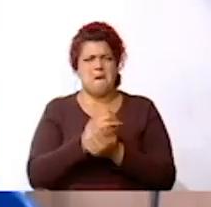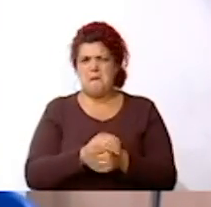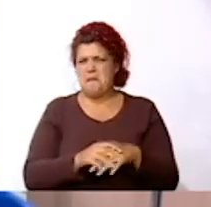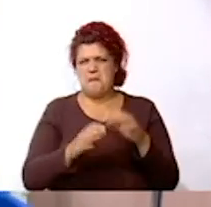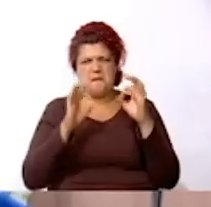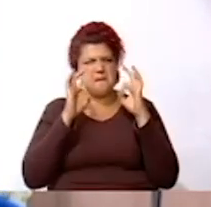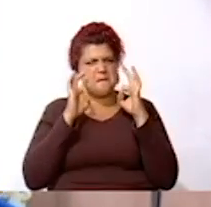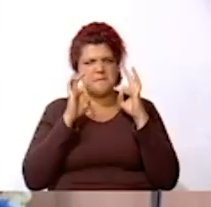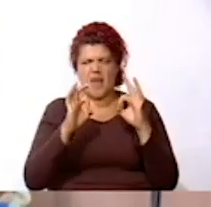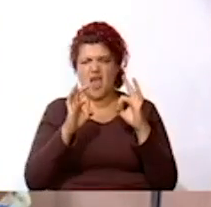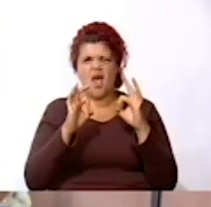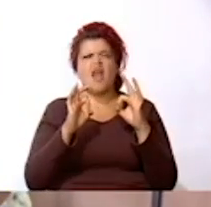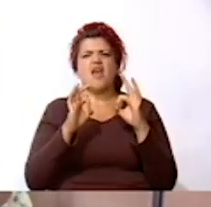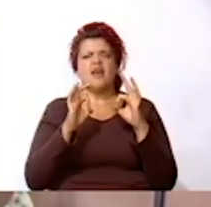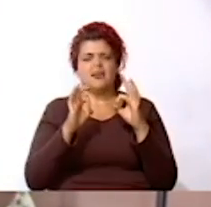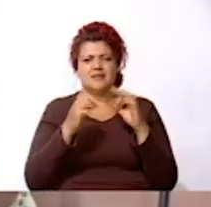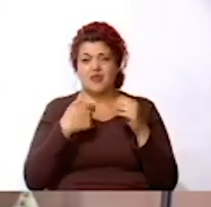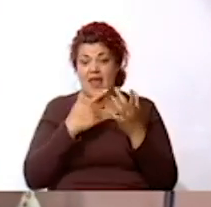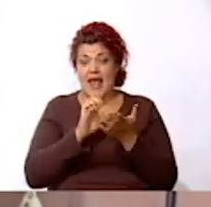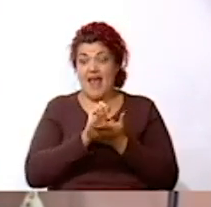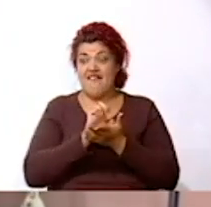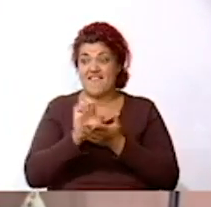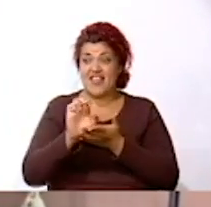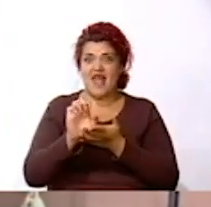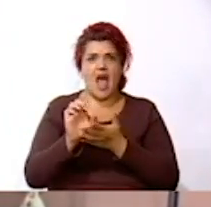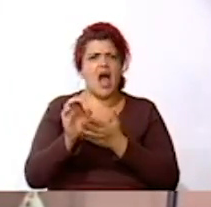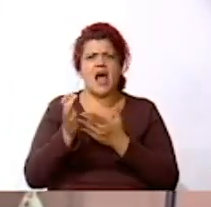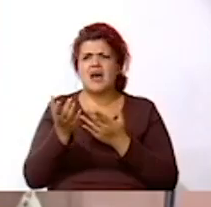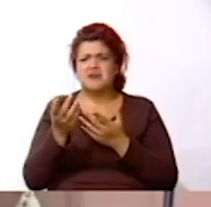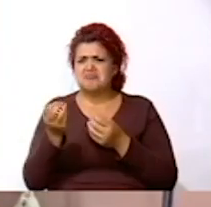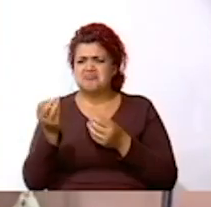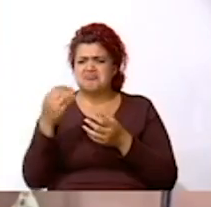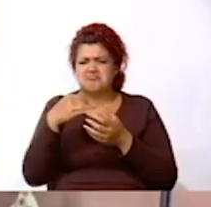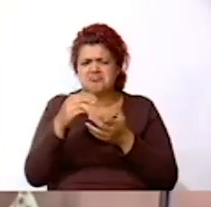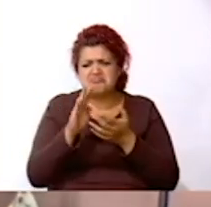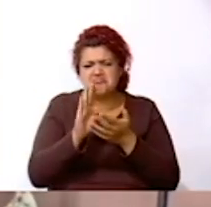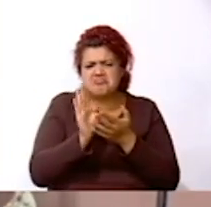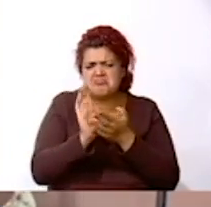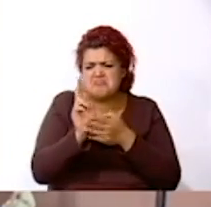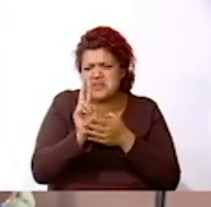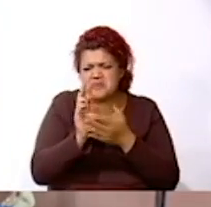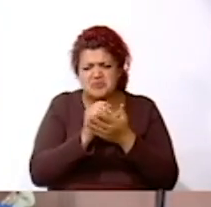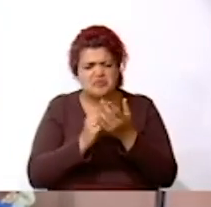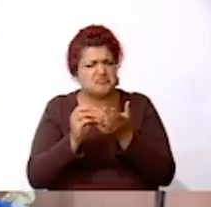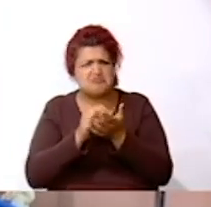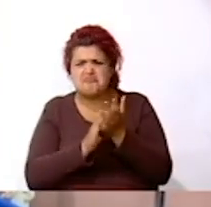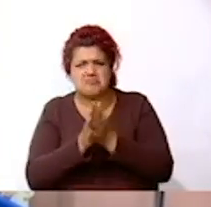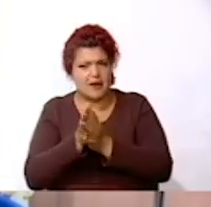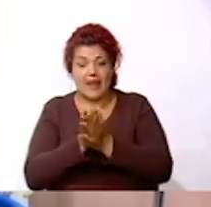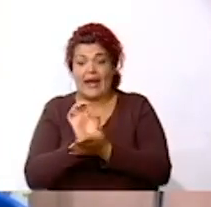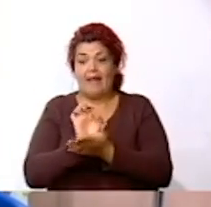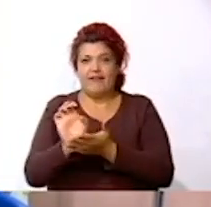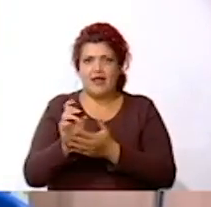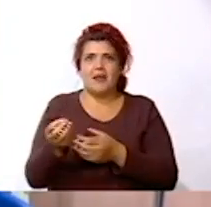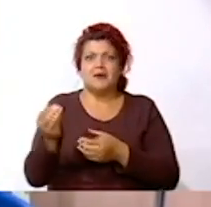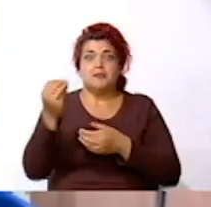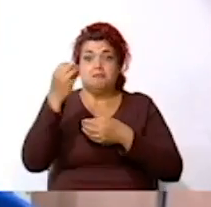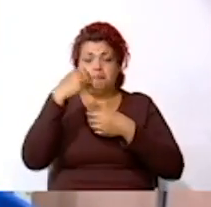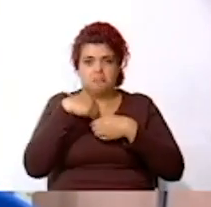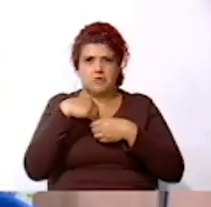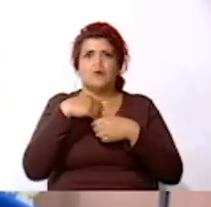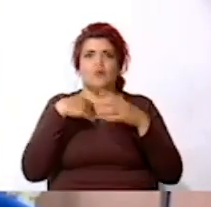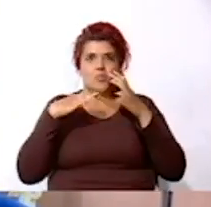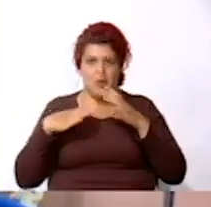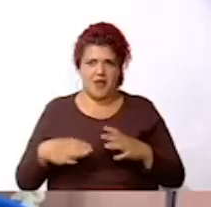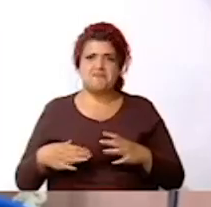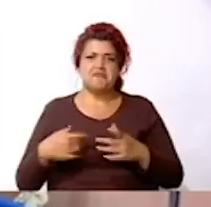manos, vamos a evitar cualquier bacteria y virus que vaya a entrar en nuestro